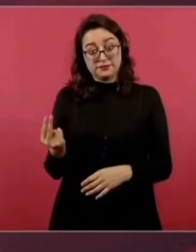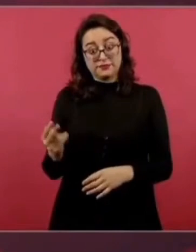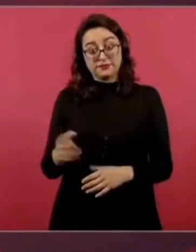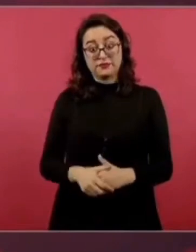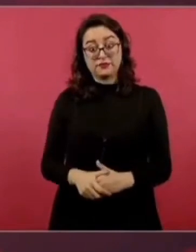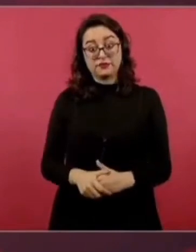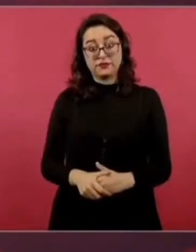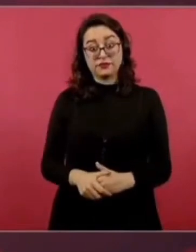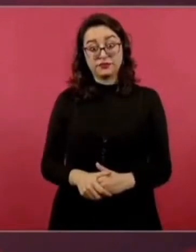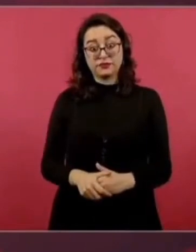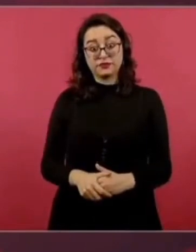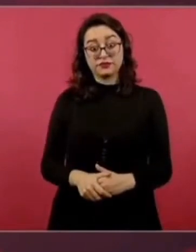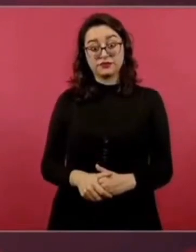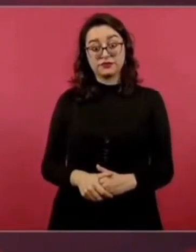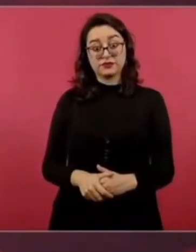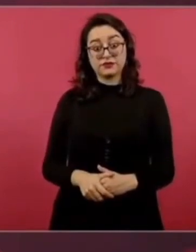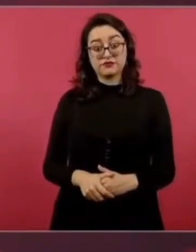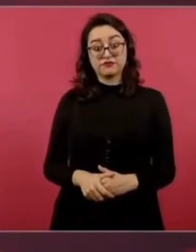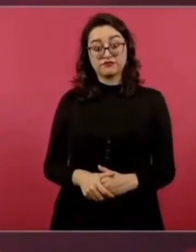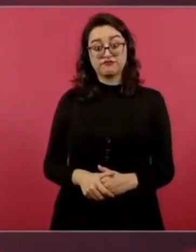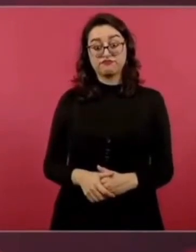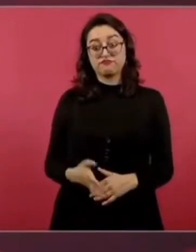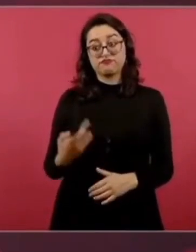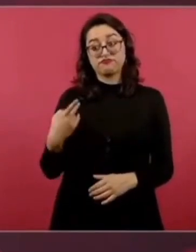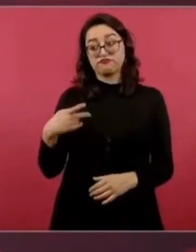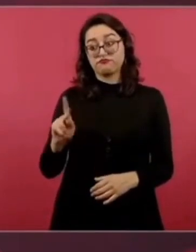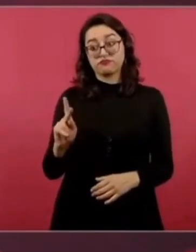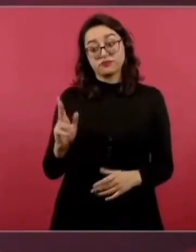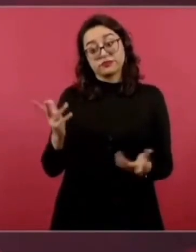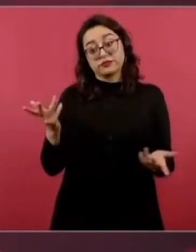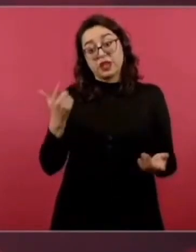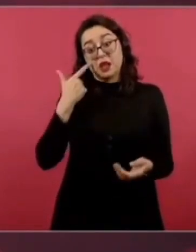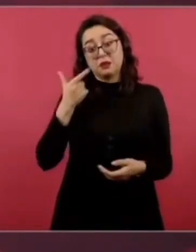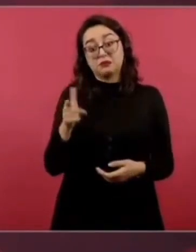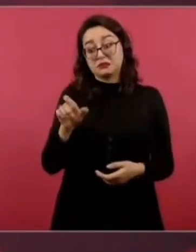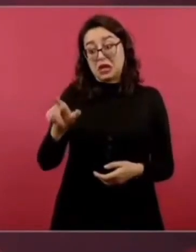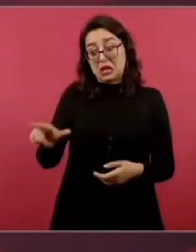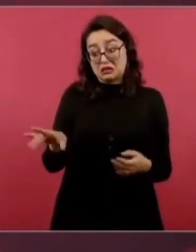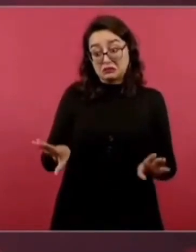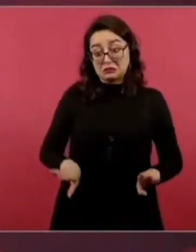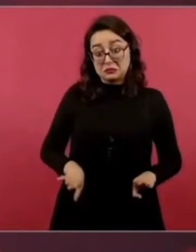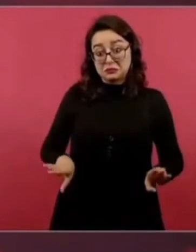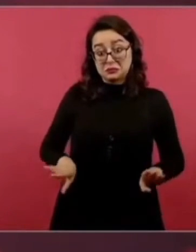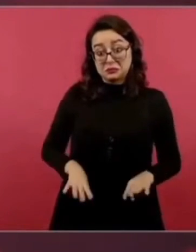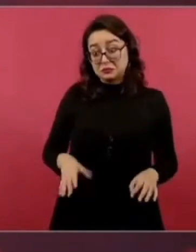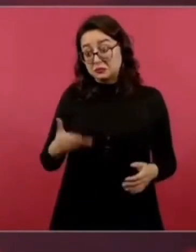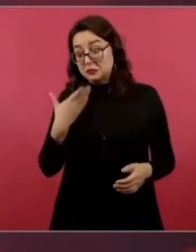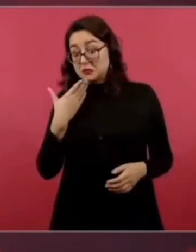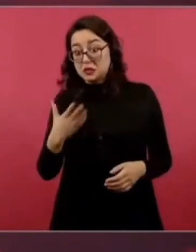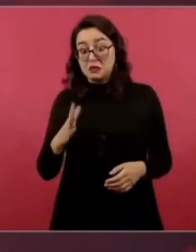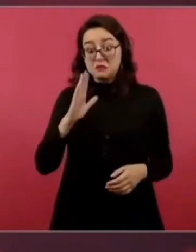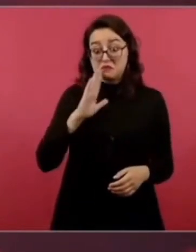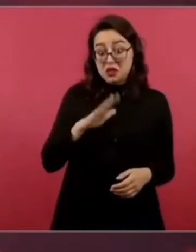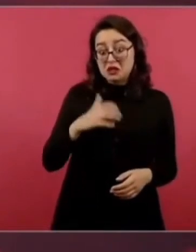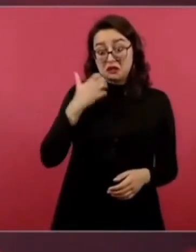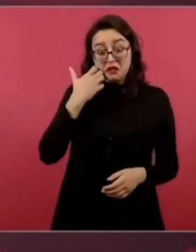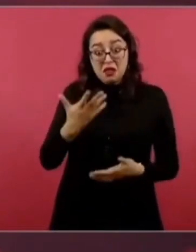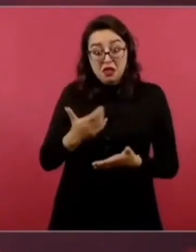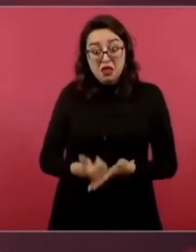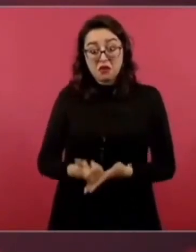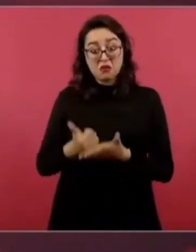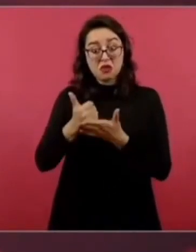pero la verdad va a depender mucho de la actitud de él, de que él ayude